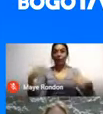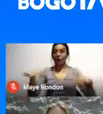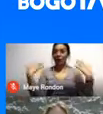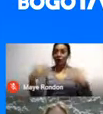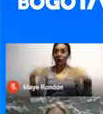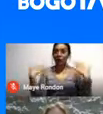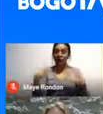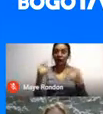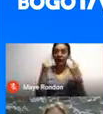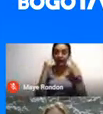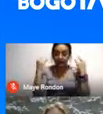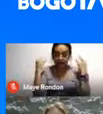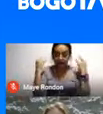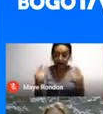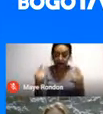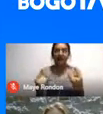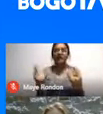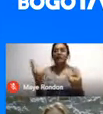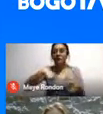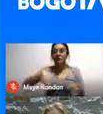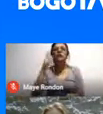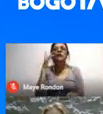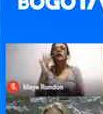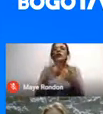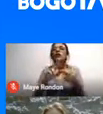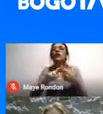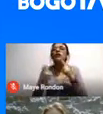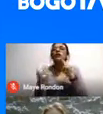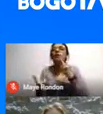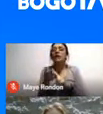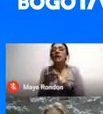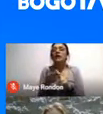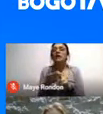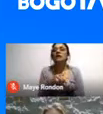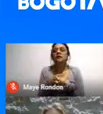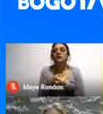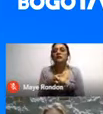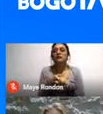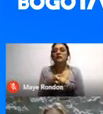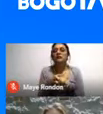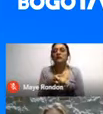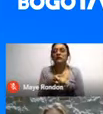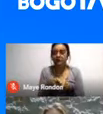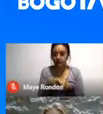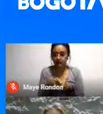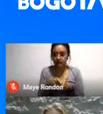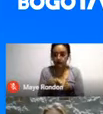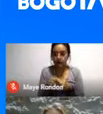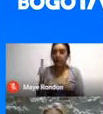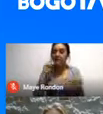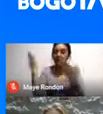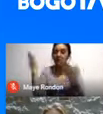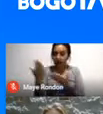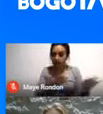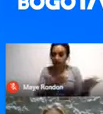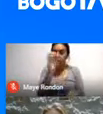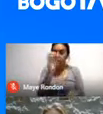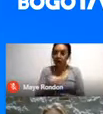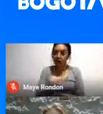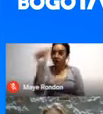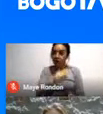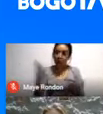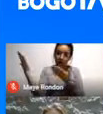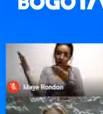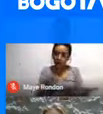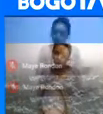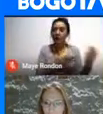interesante Que es la lucha de la ciudad de El Dorado Bienvenidos, bienvenidos todos Muy